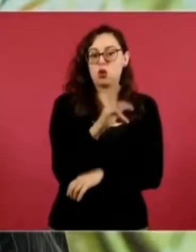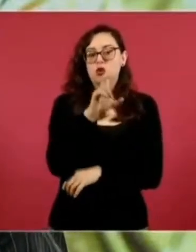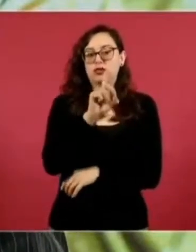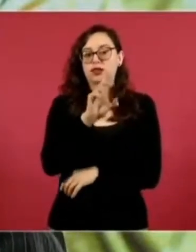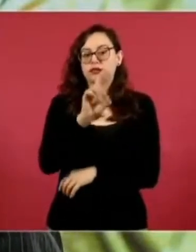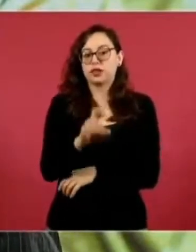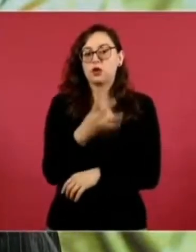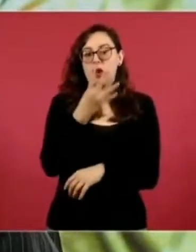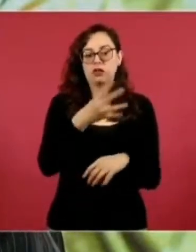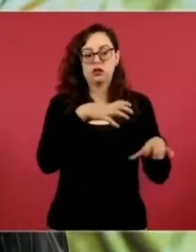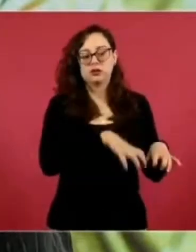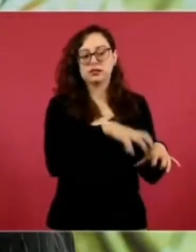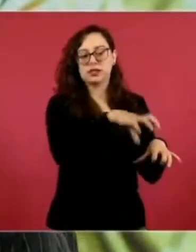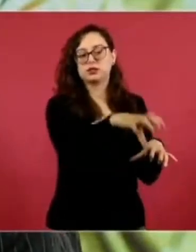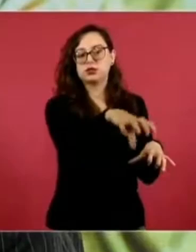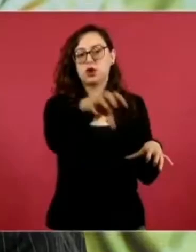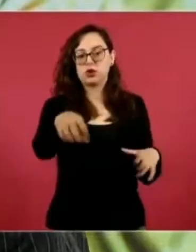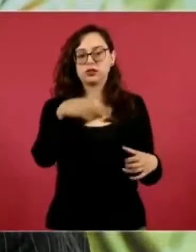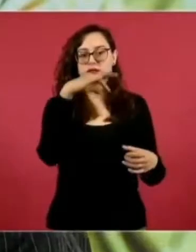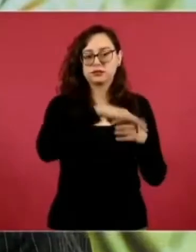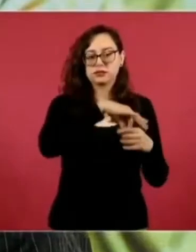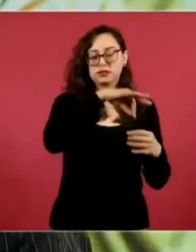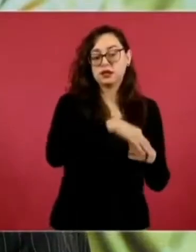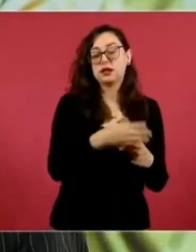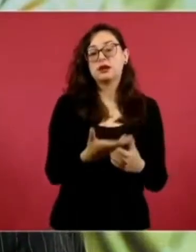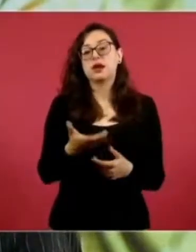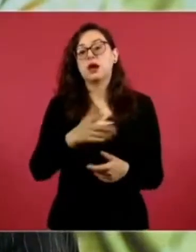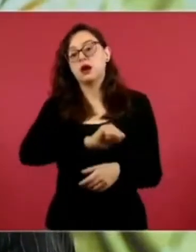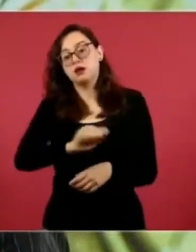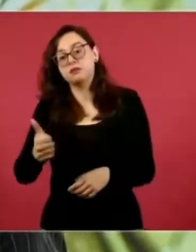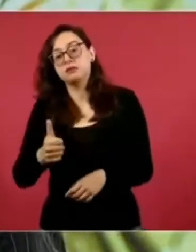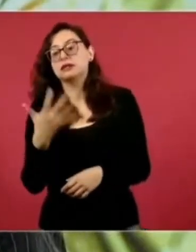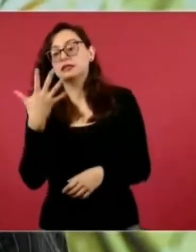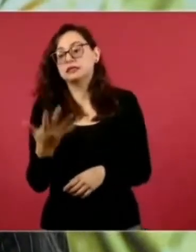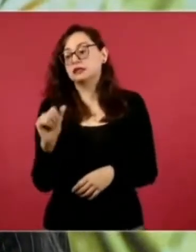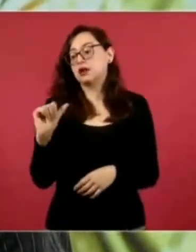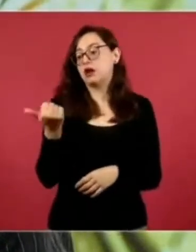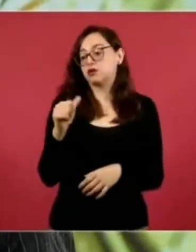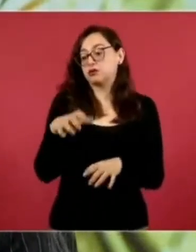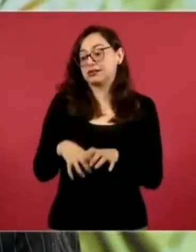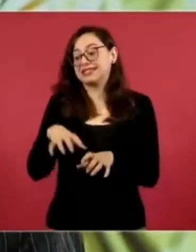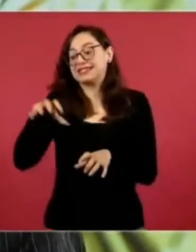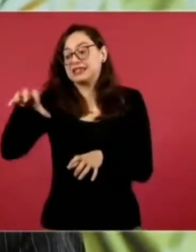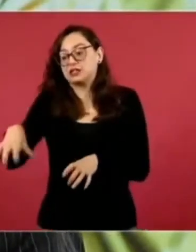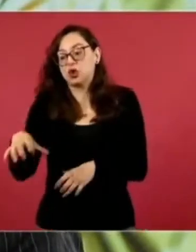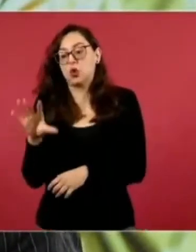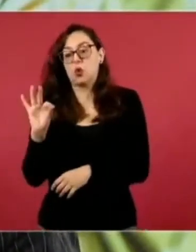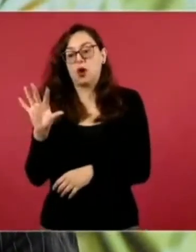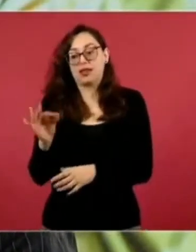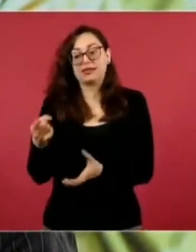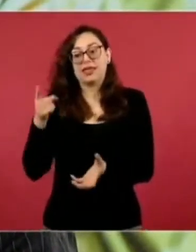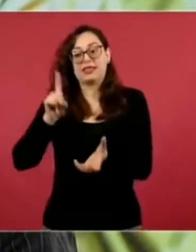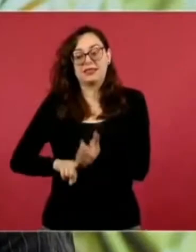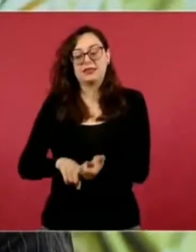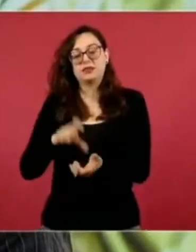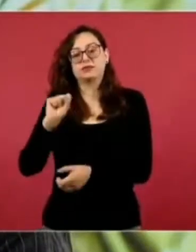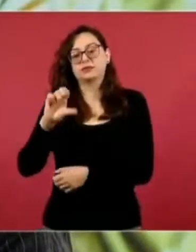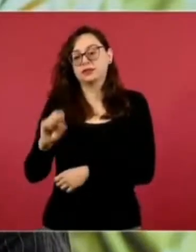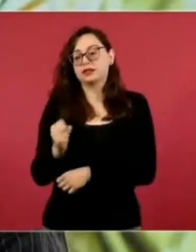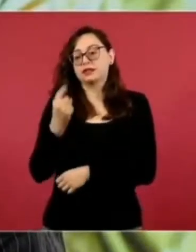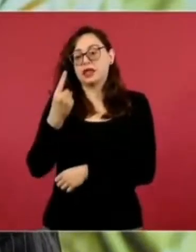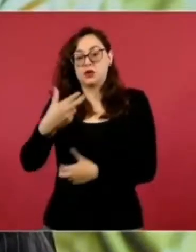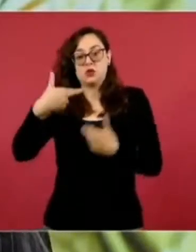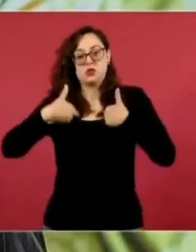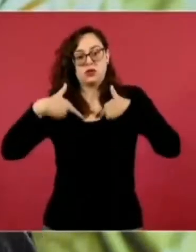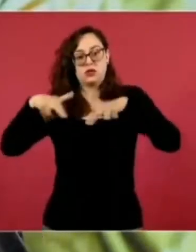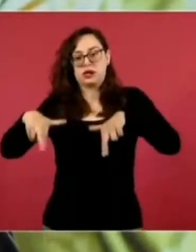secciones y otra en el pasado 5 de agosto con la elección de la sección 40 que abarca a 61 delegaciones y también